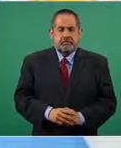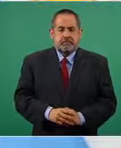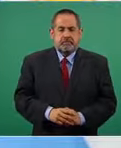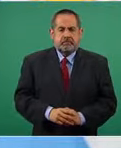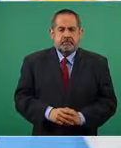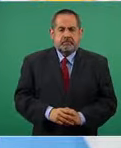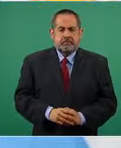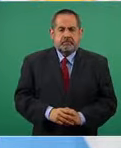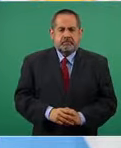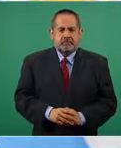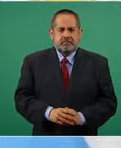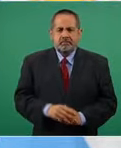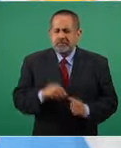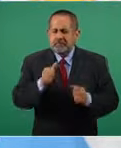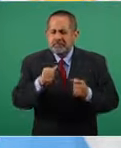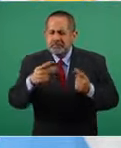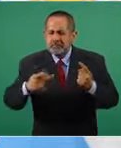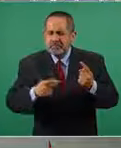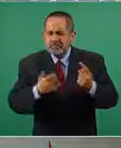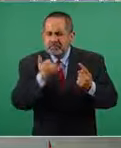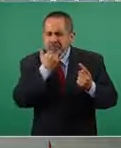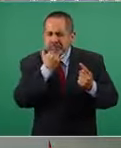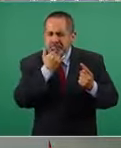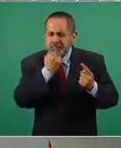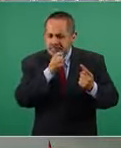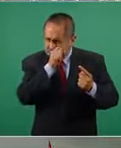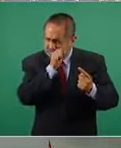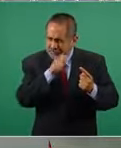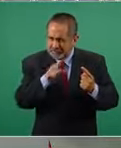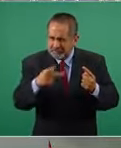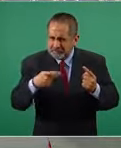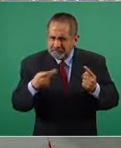¿había alguna otra parte de la pregunta que hablaba? ¿cómo?